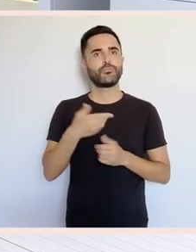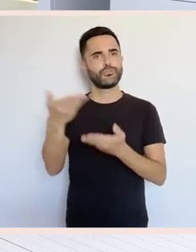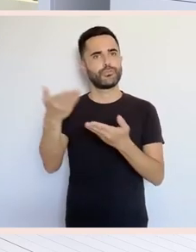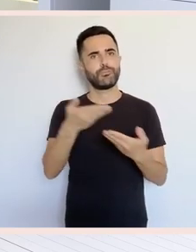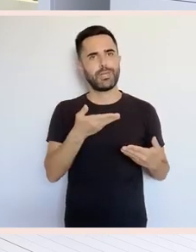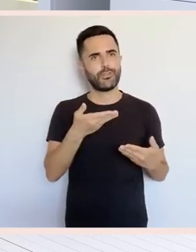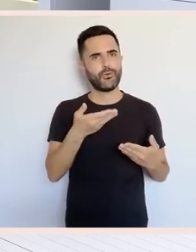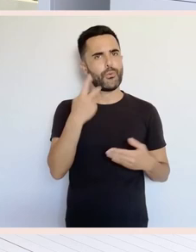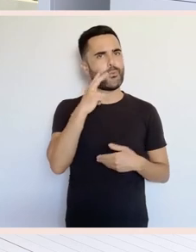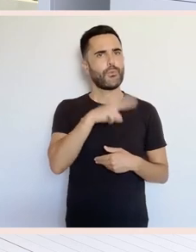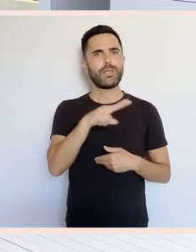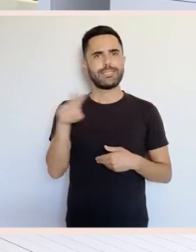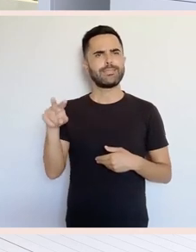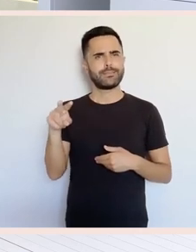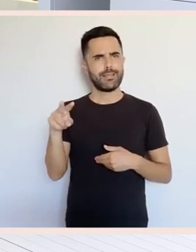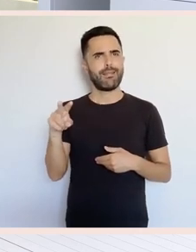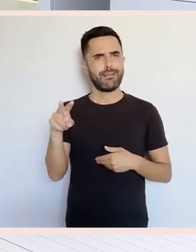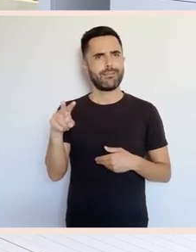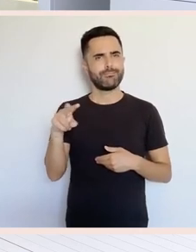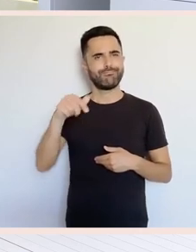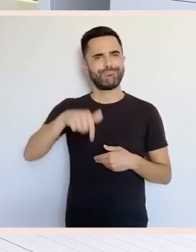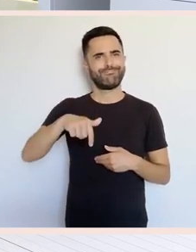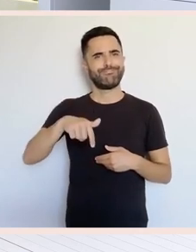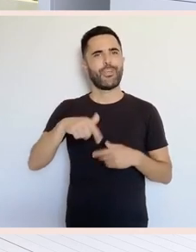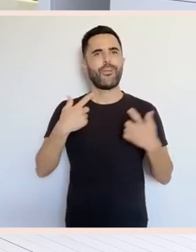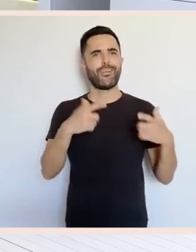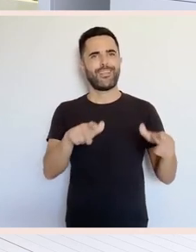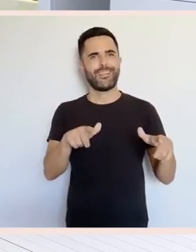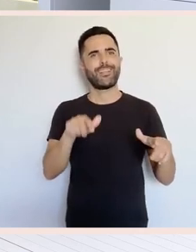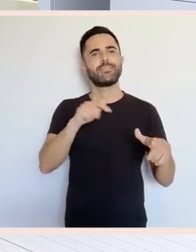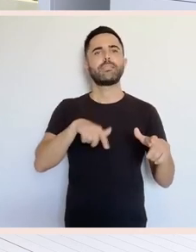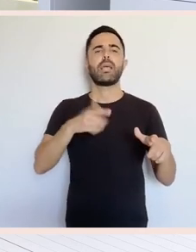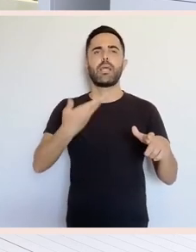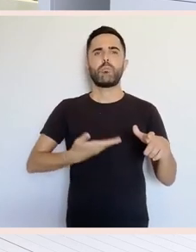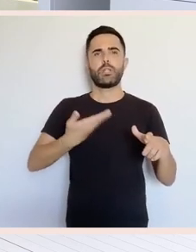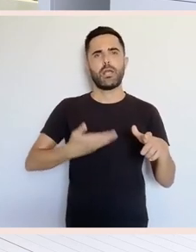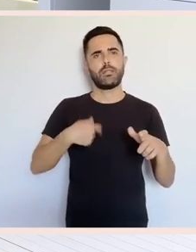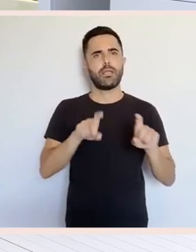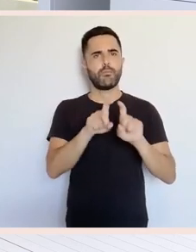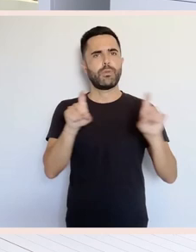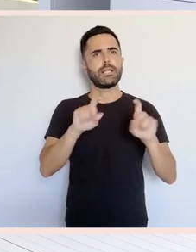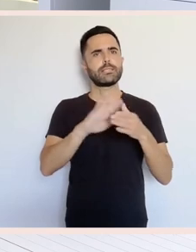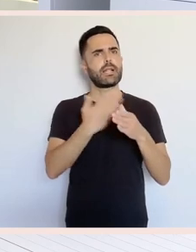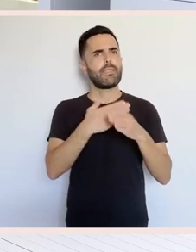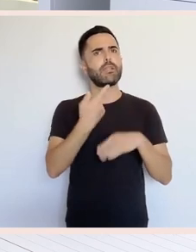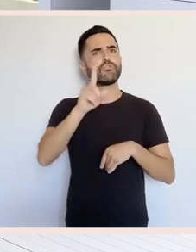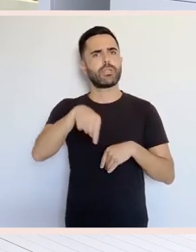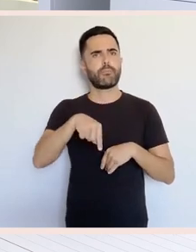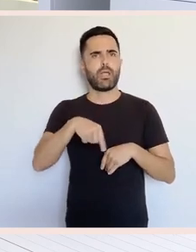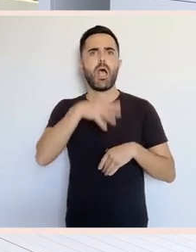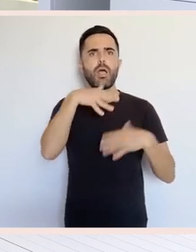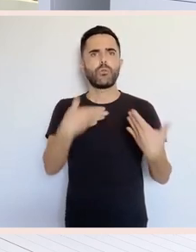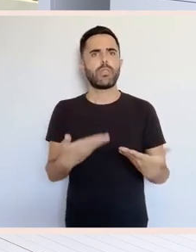Convidovos a facer esta visita e sobre todo a ter presente a importancia da fábrica de sargadelos tamén na actualidade